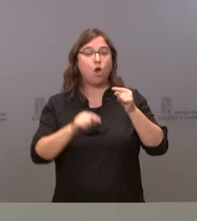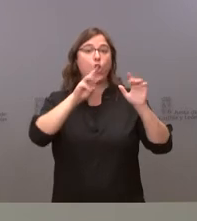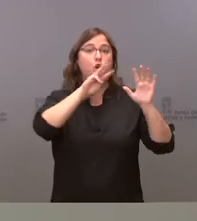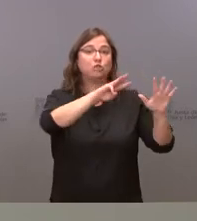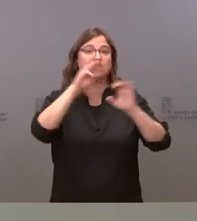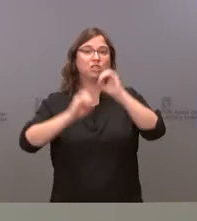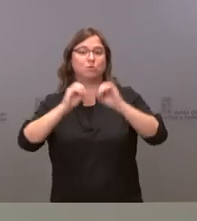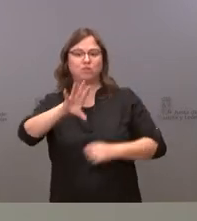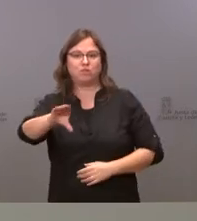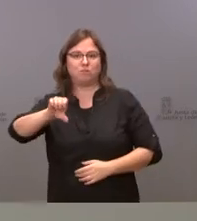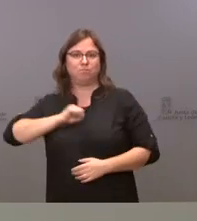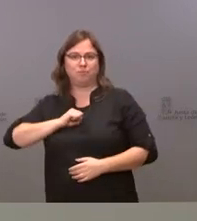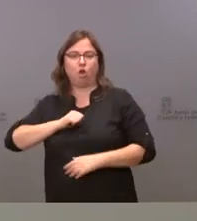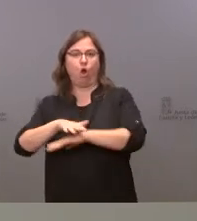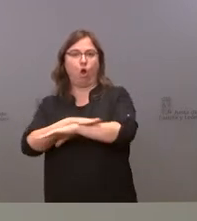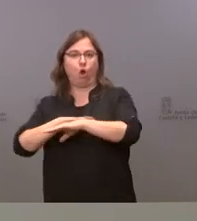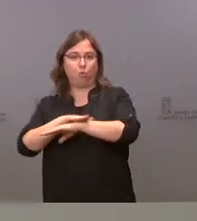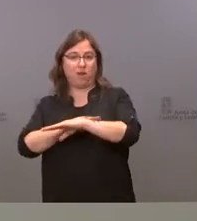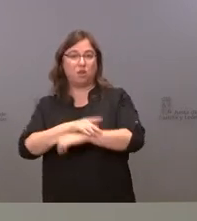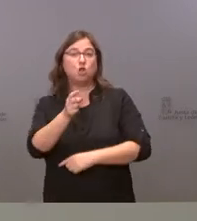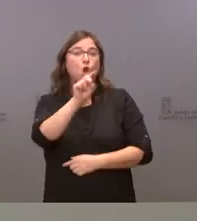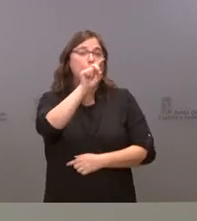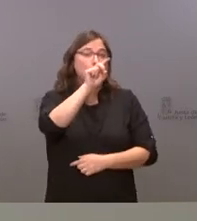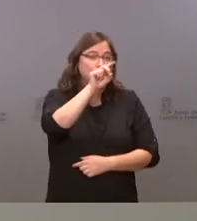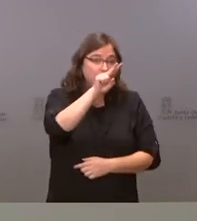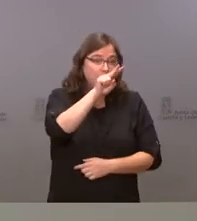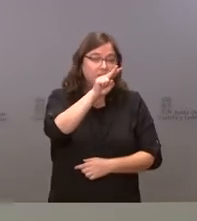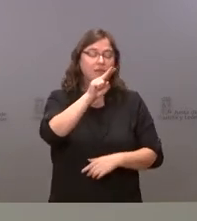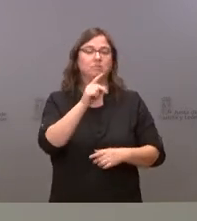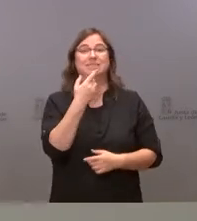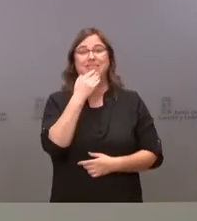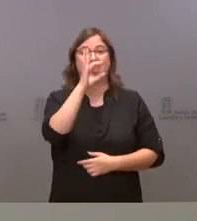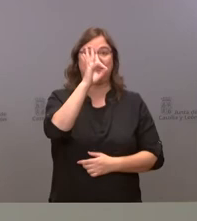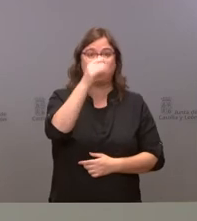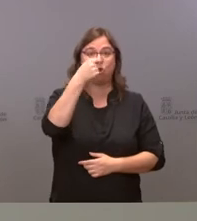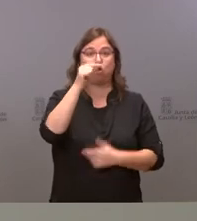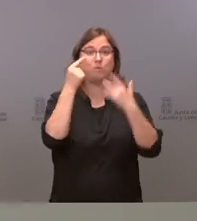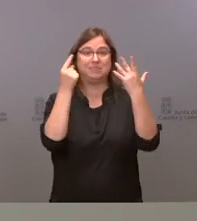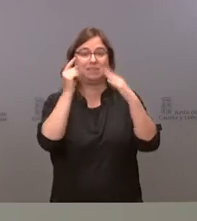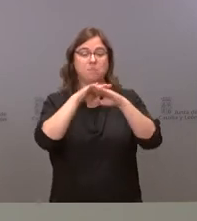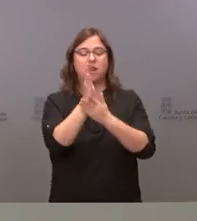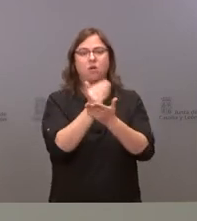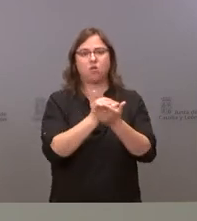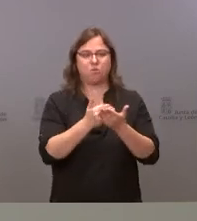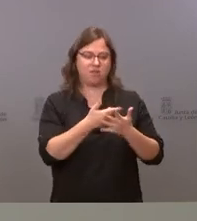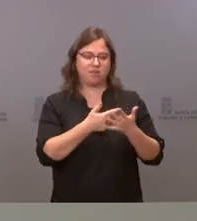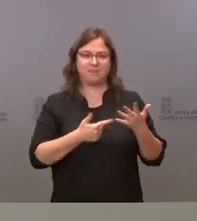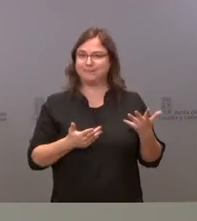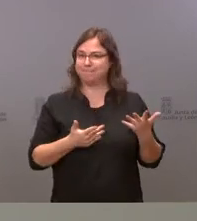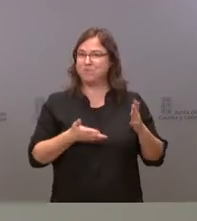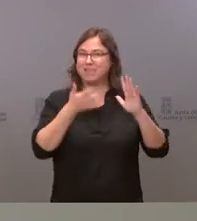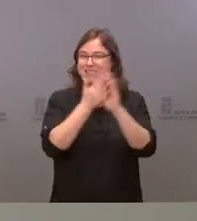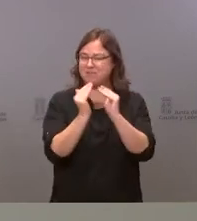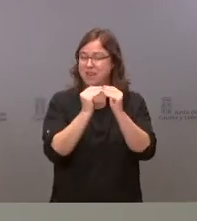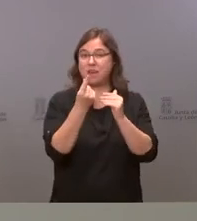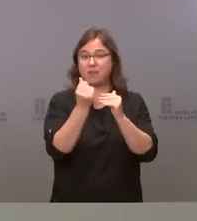el gobierno y solo el 12% es decir 0,6 seis décimas se asigna a las comunidades autónomas pues supone una reducción de mil